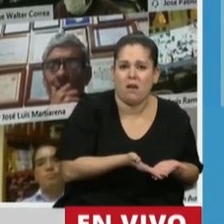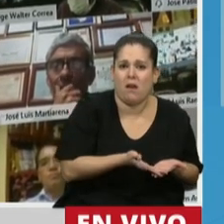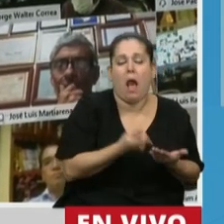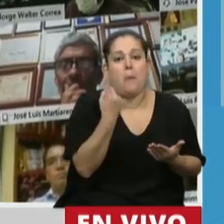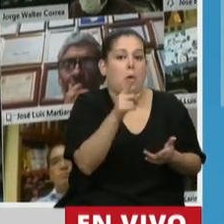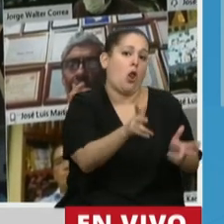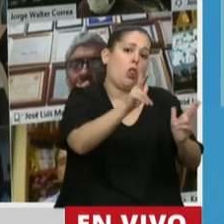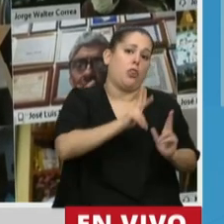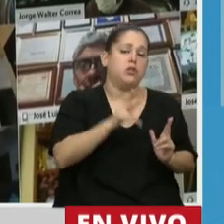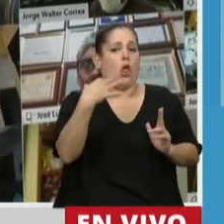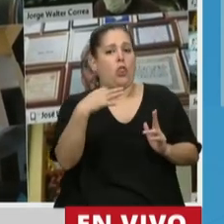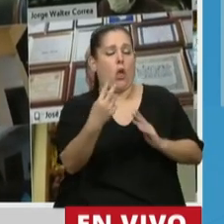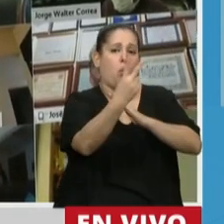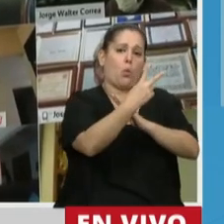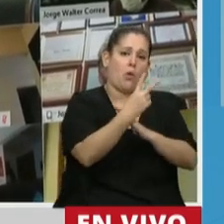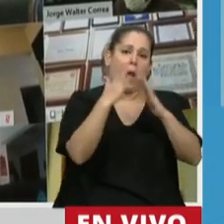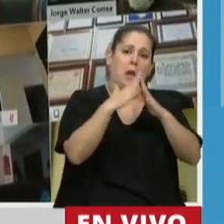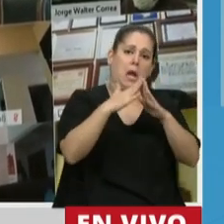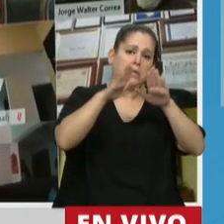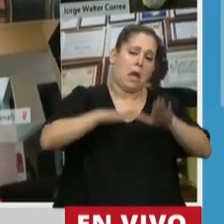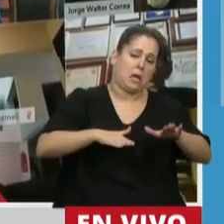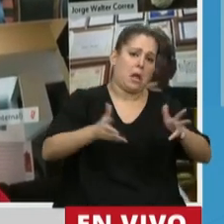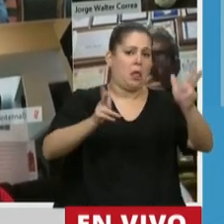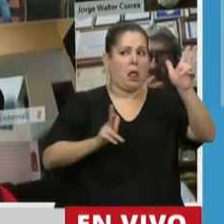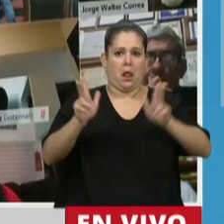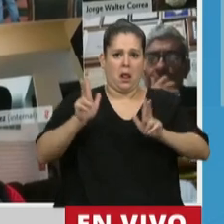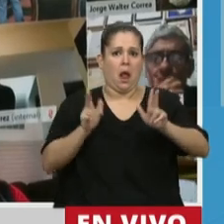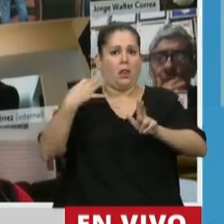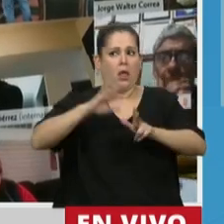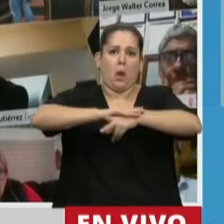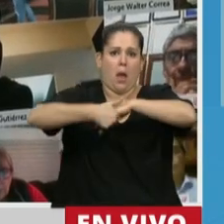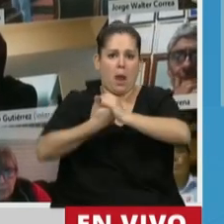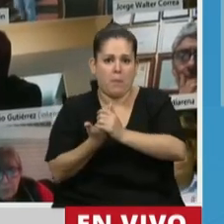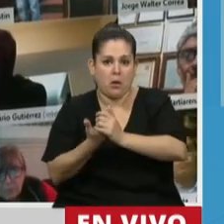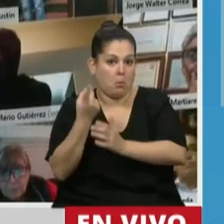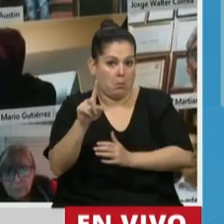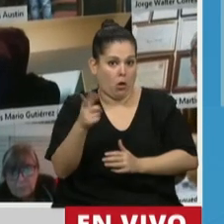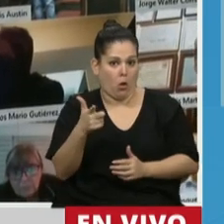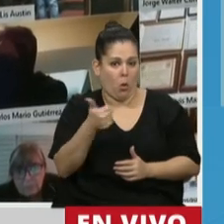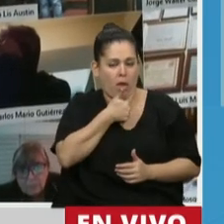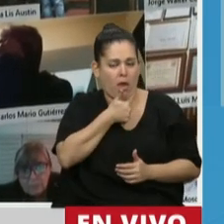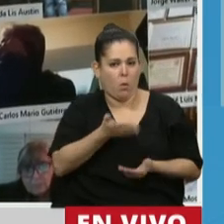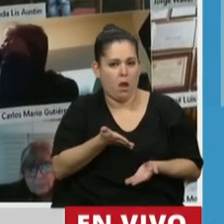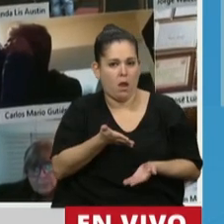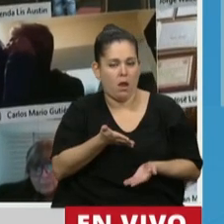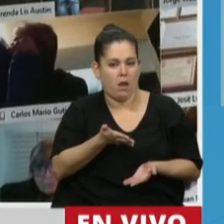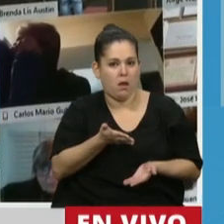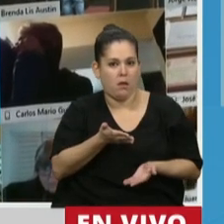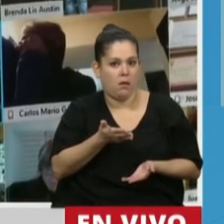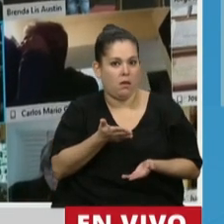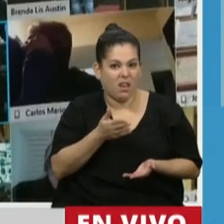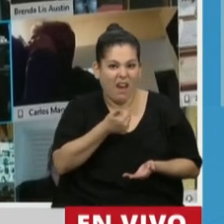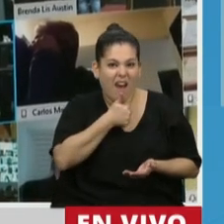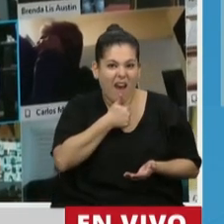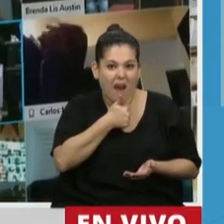nos dicen que nos cuidemos y que nos quedemos en casa, y que nos lavemos las manos, pero no tenemos agua, y no pudieron